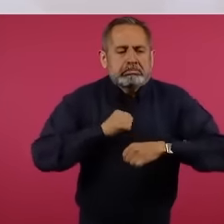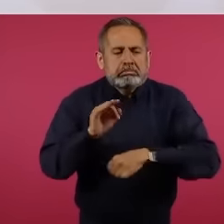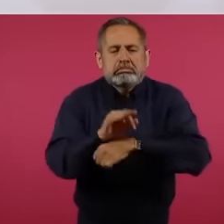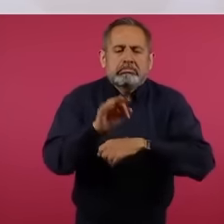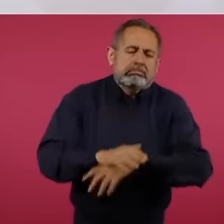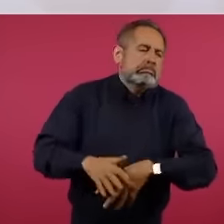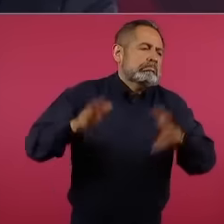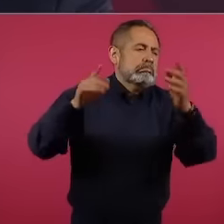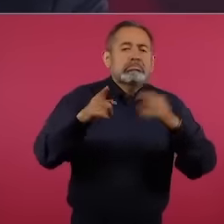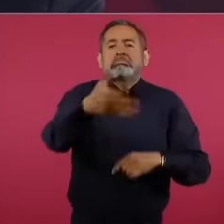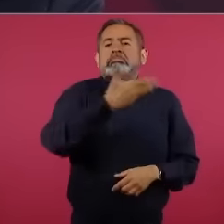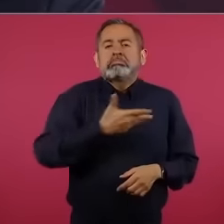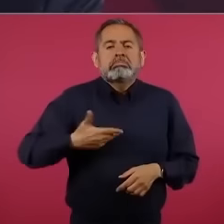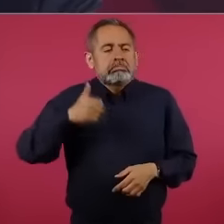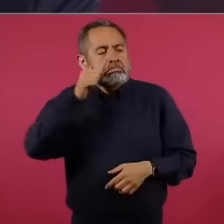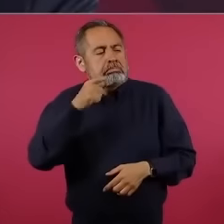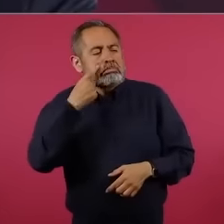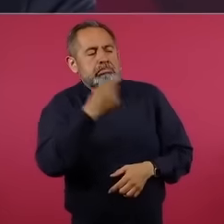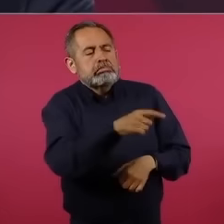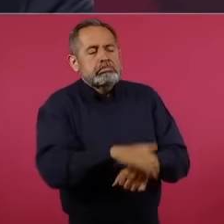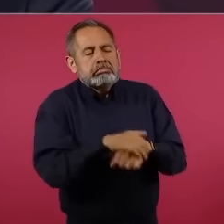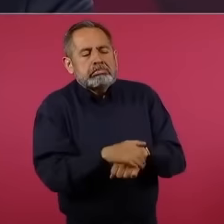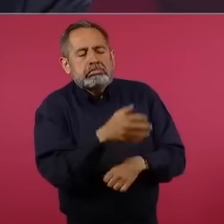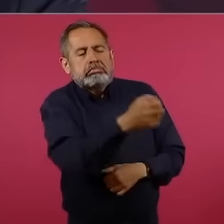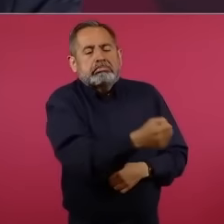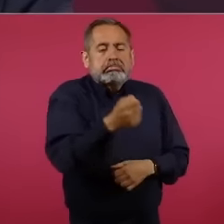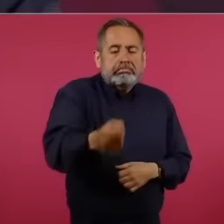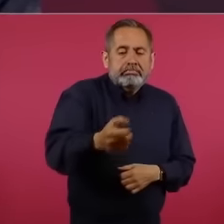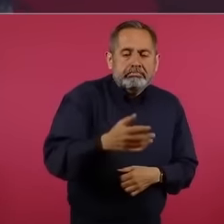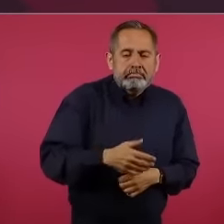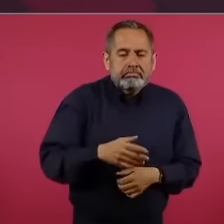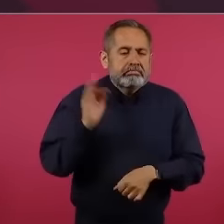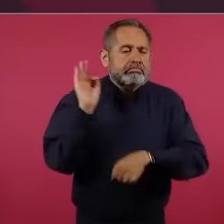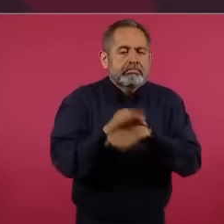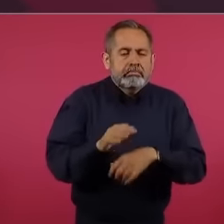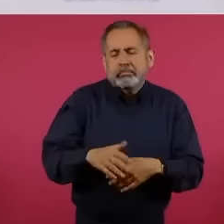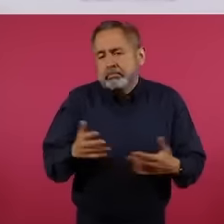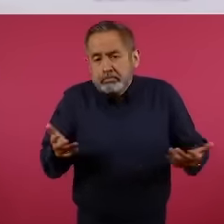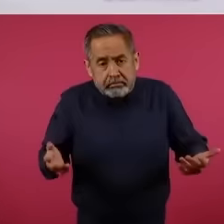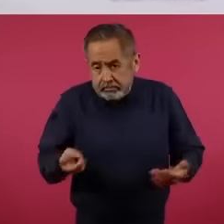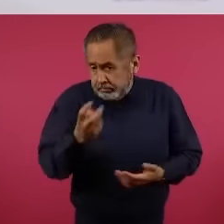es que el presidente presidente fue el gran elector.